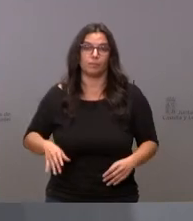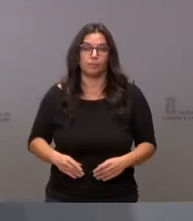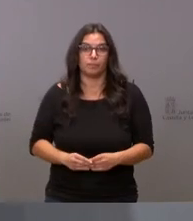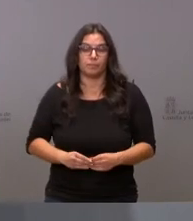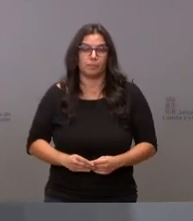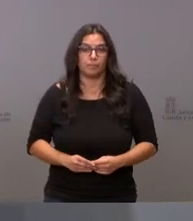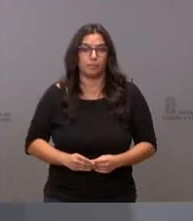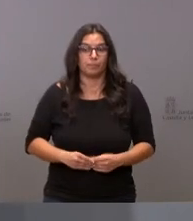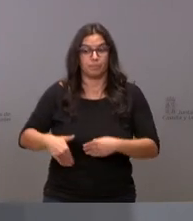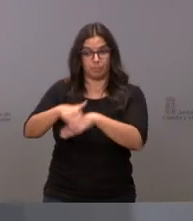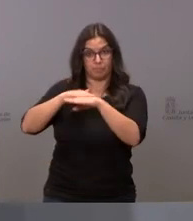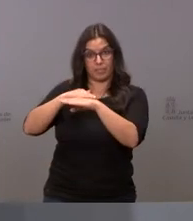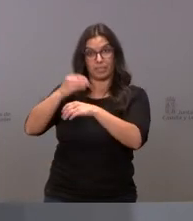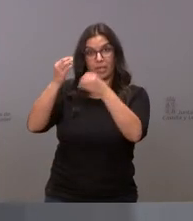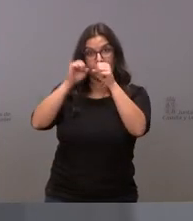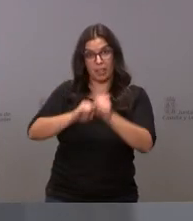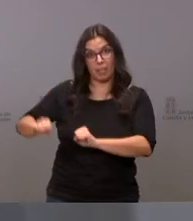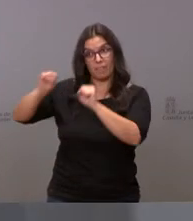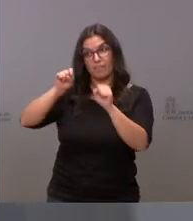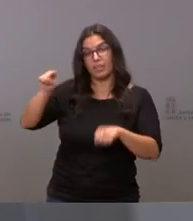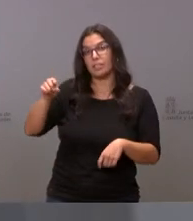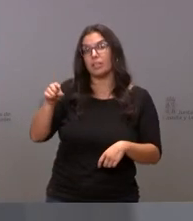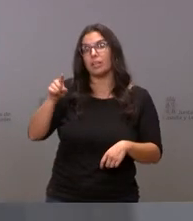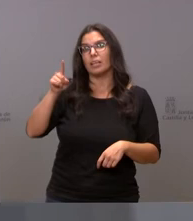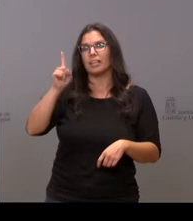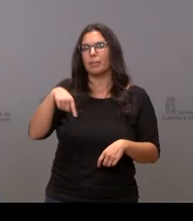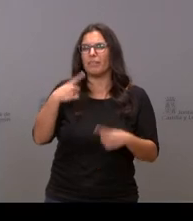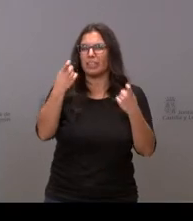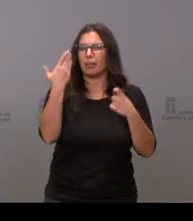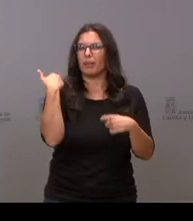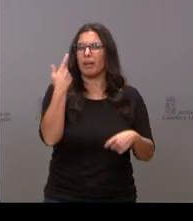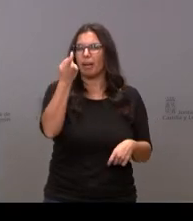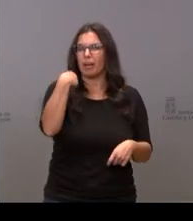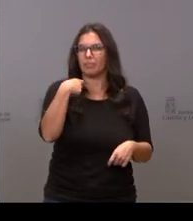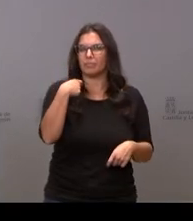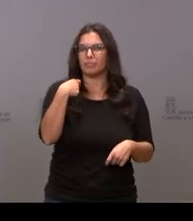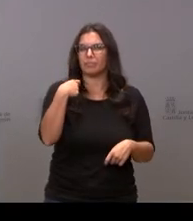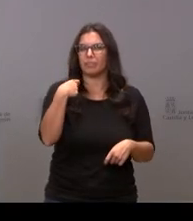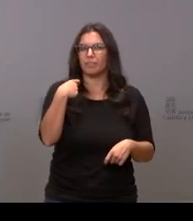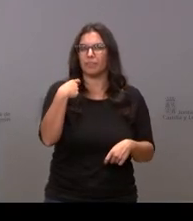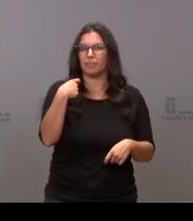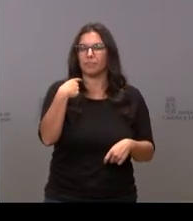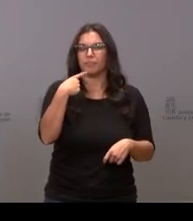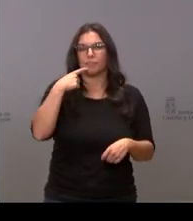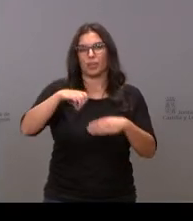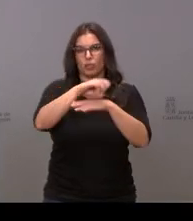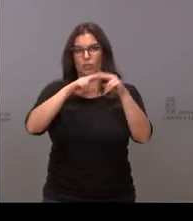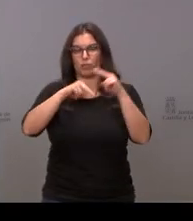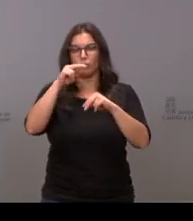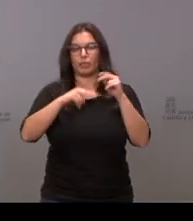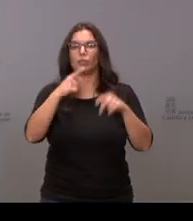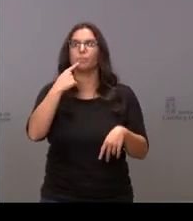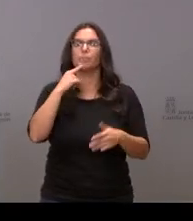cursado a la ministra de Defensa y quedaba una pendiente una pregunta sin contestar antes preguntaban por ese proyecto